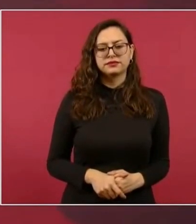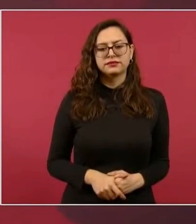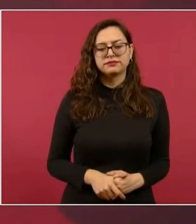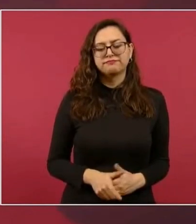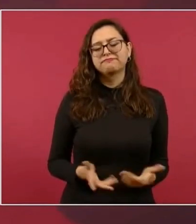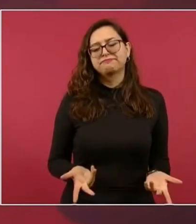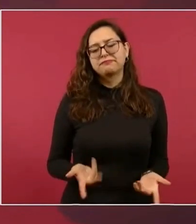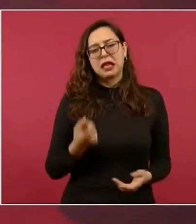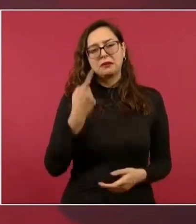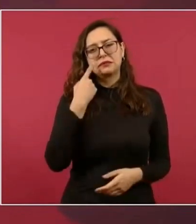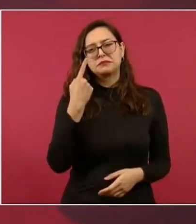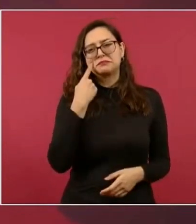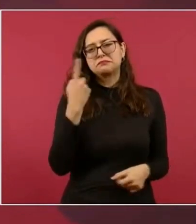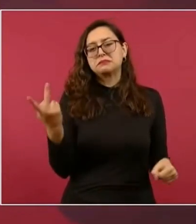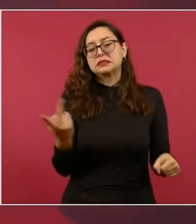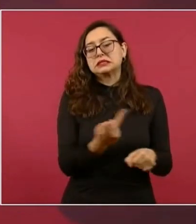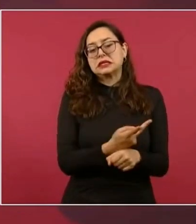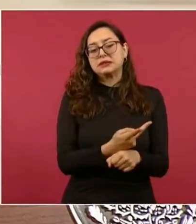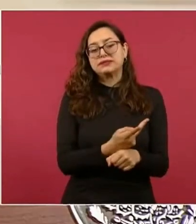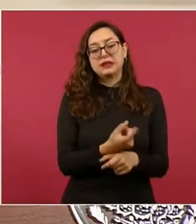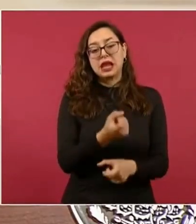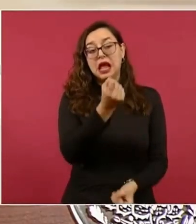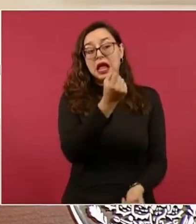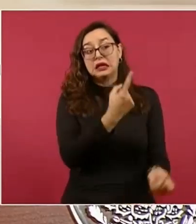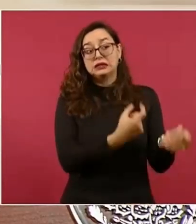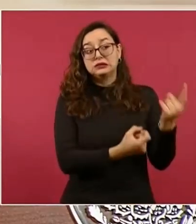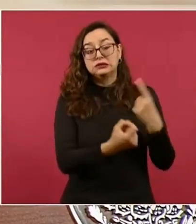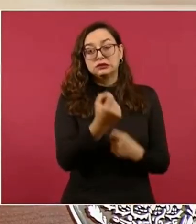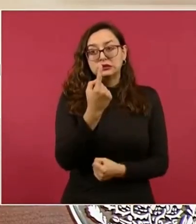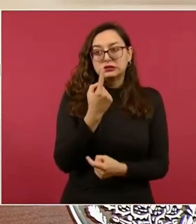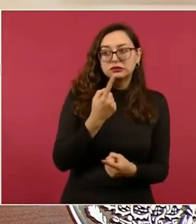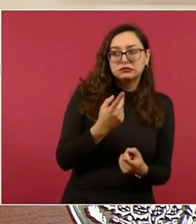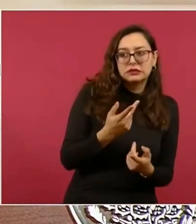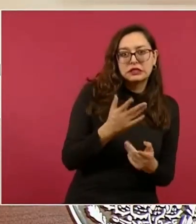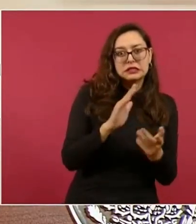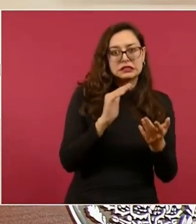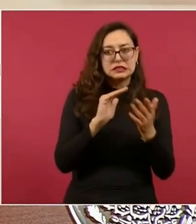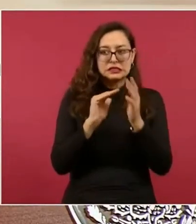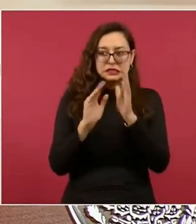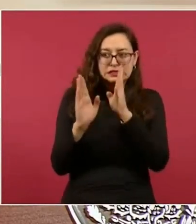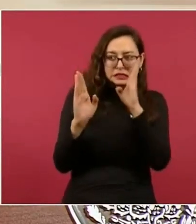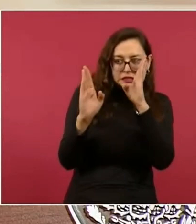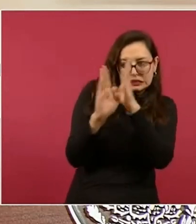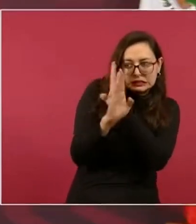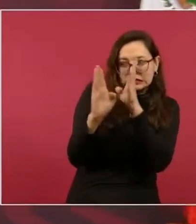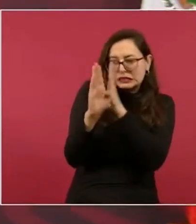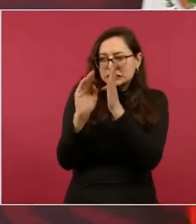frecuente, pero como hay quienes nada más andan buscando